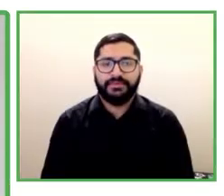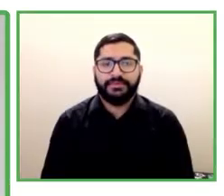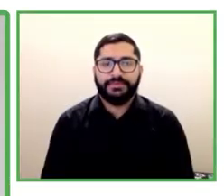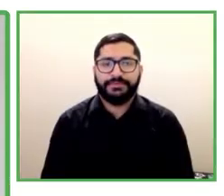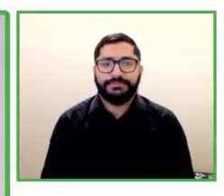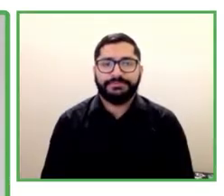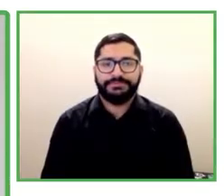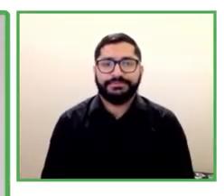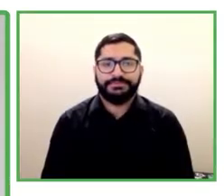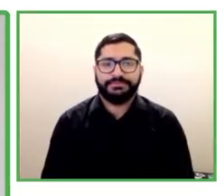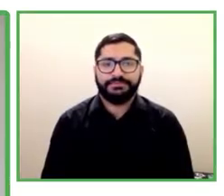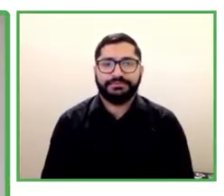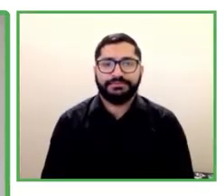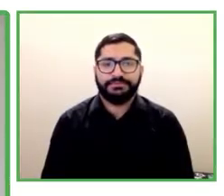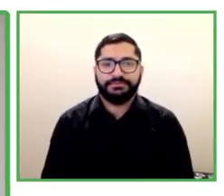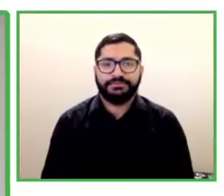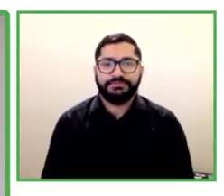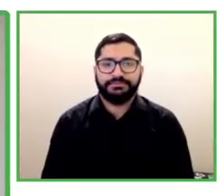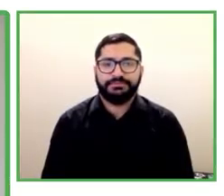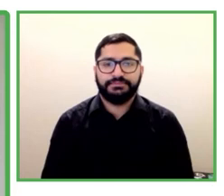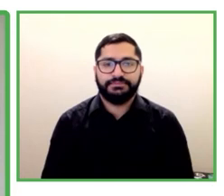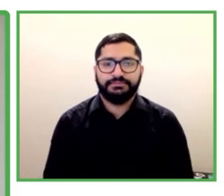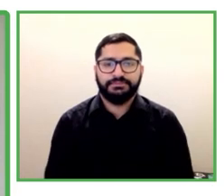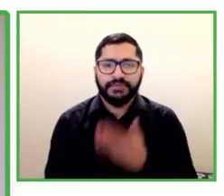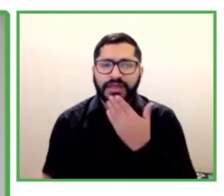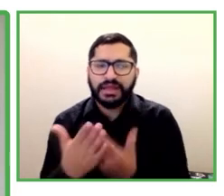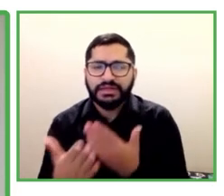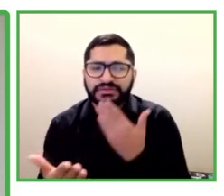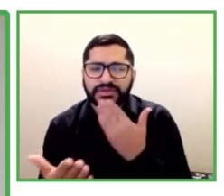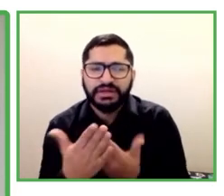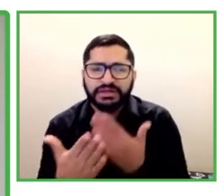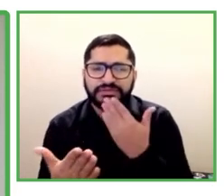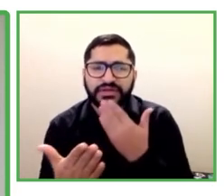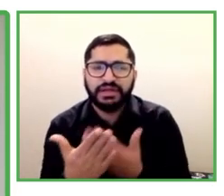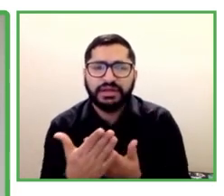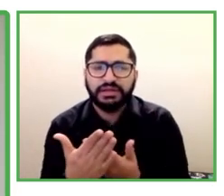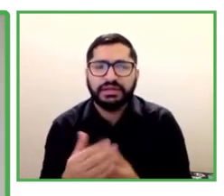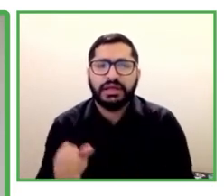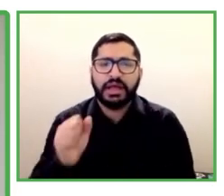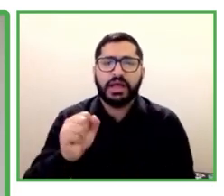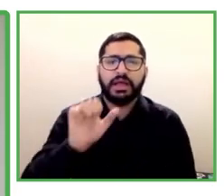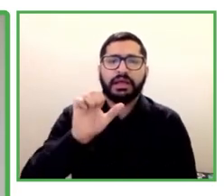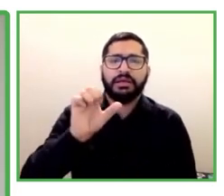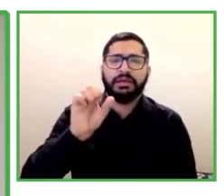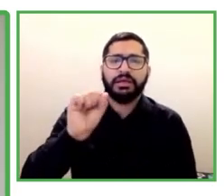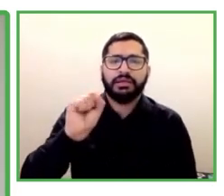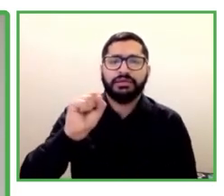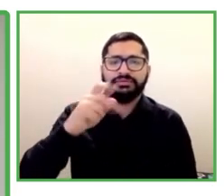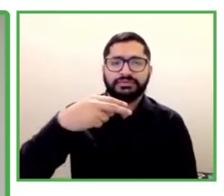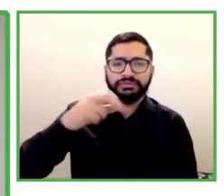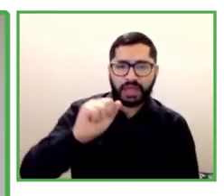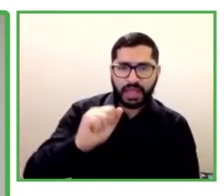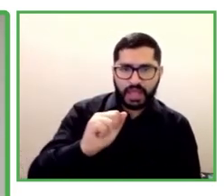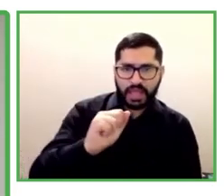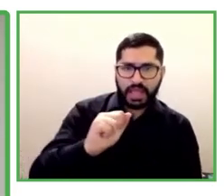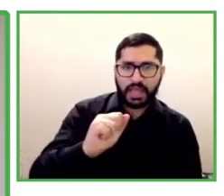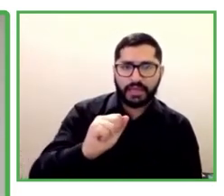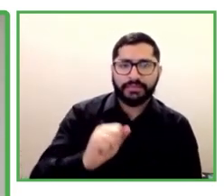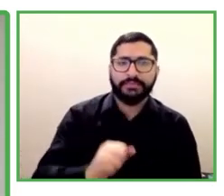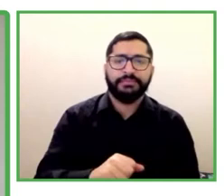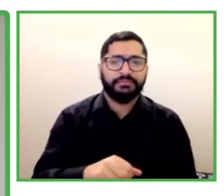Muchas gracias, Ayesha. Fue muy impresionante ver cómo han logrado